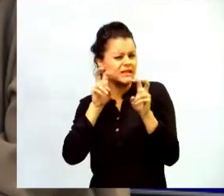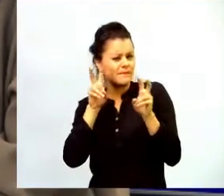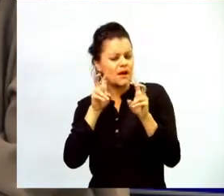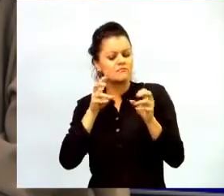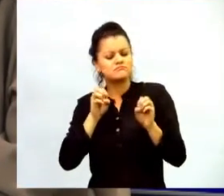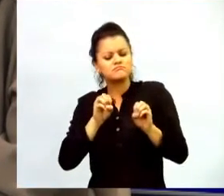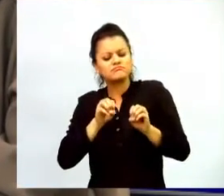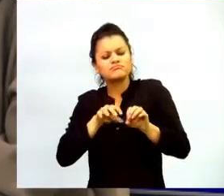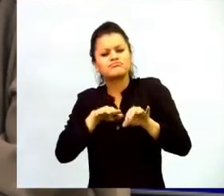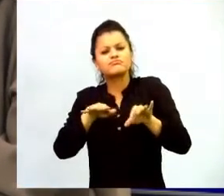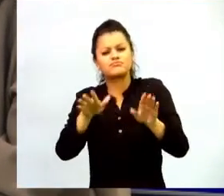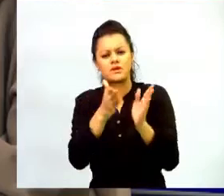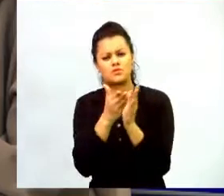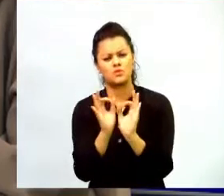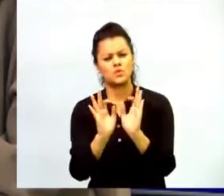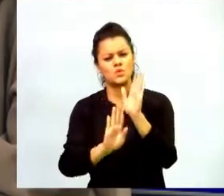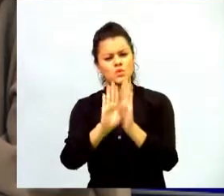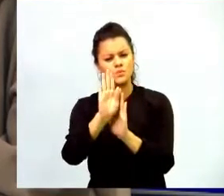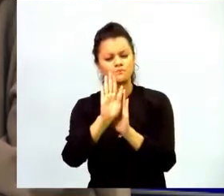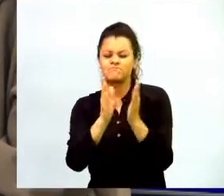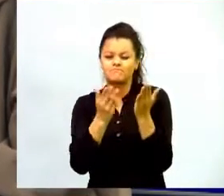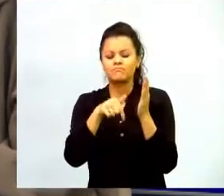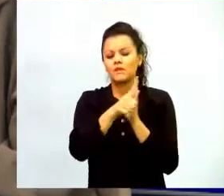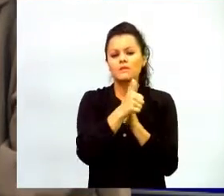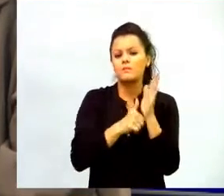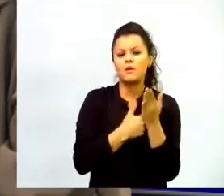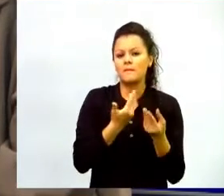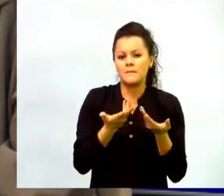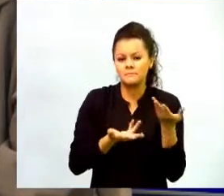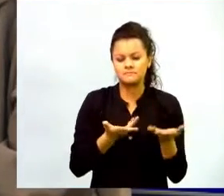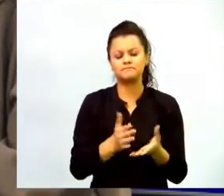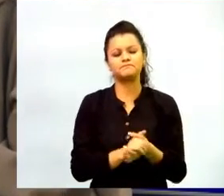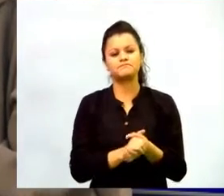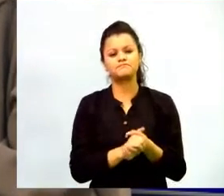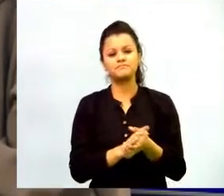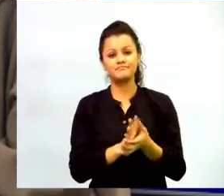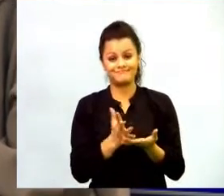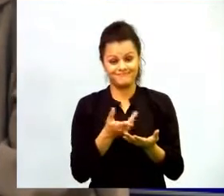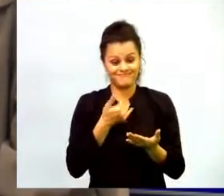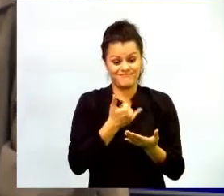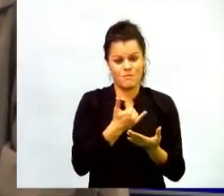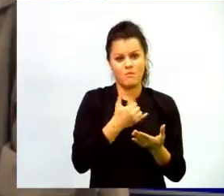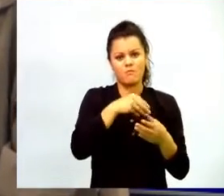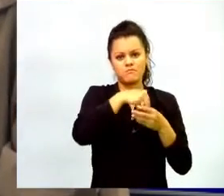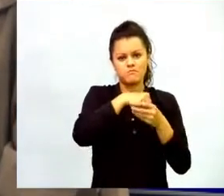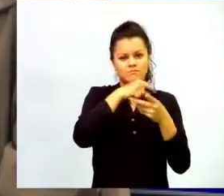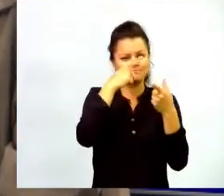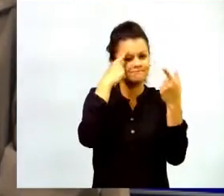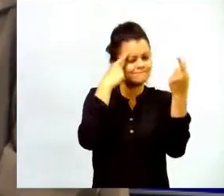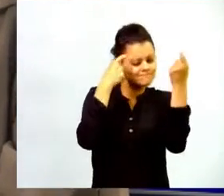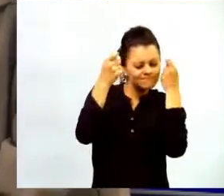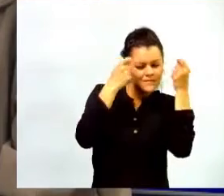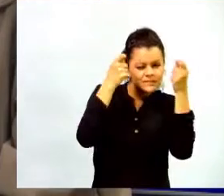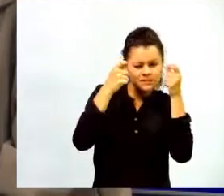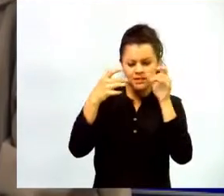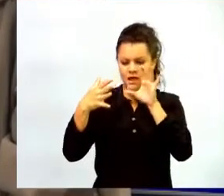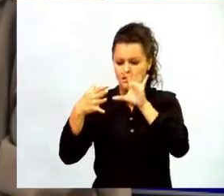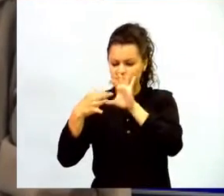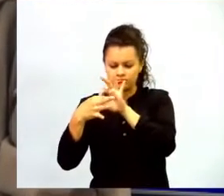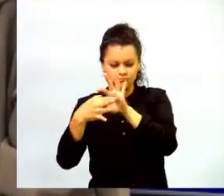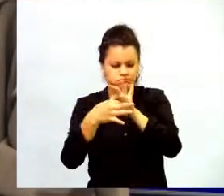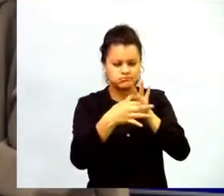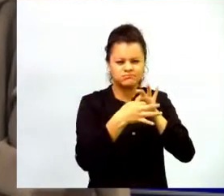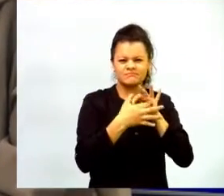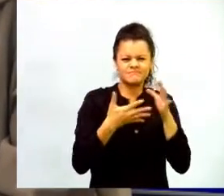realiza una serie de estrategias de convergencia, convergencia tecnológica,